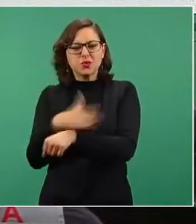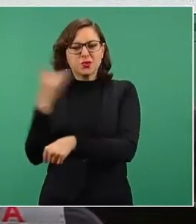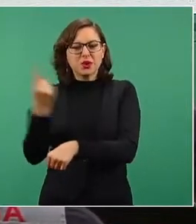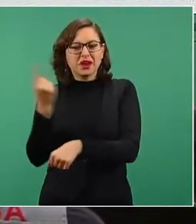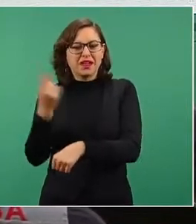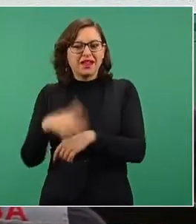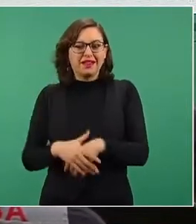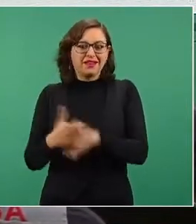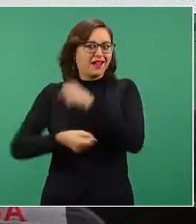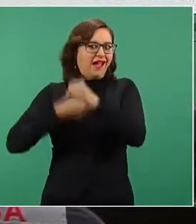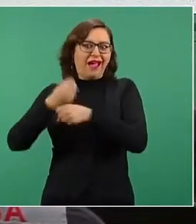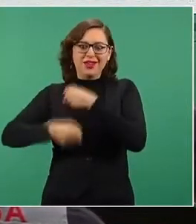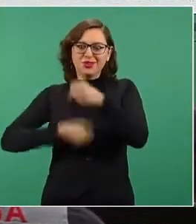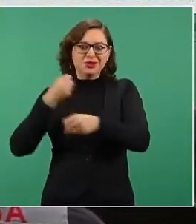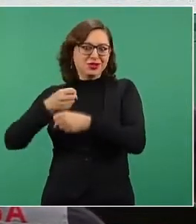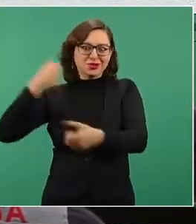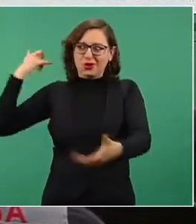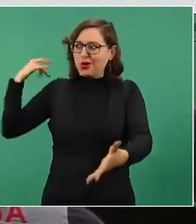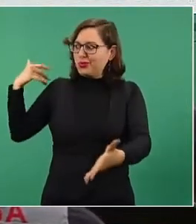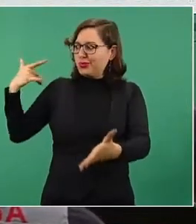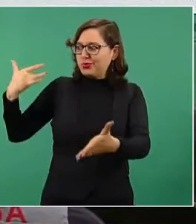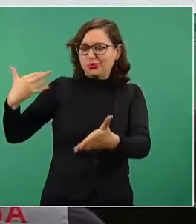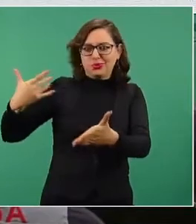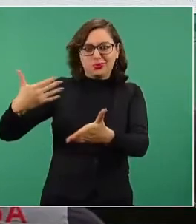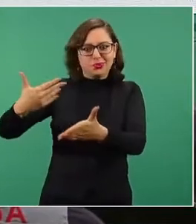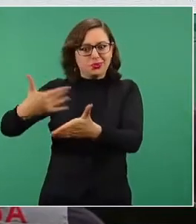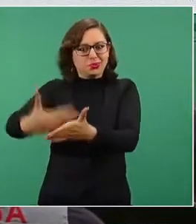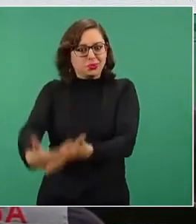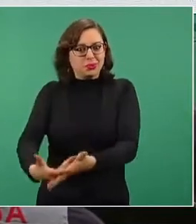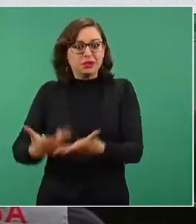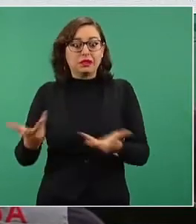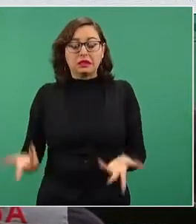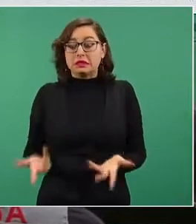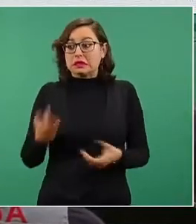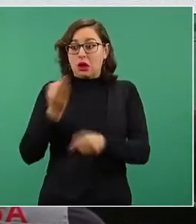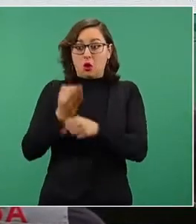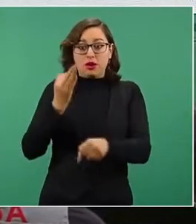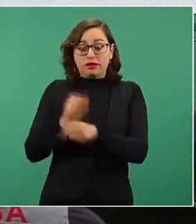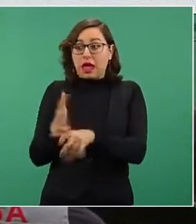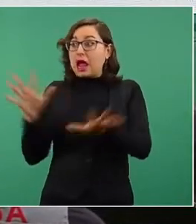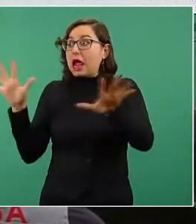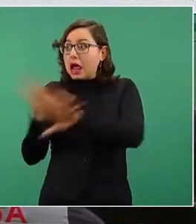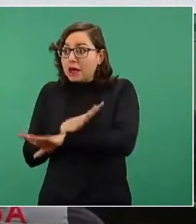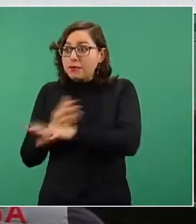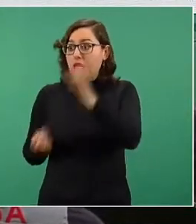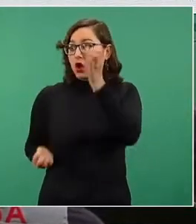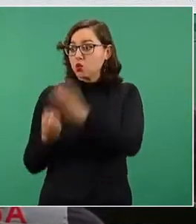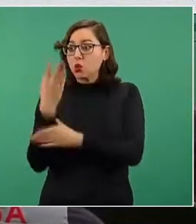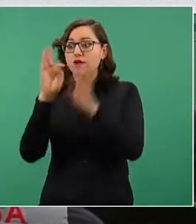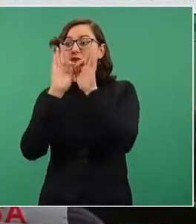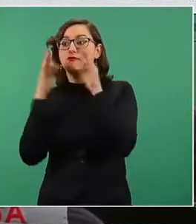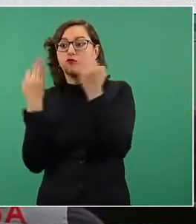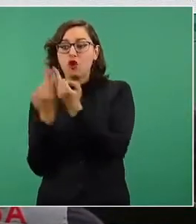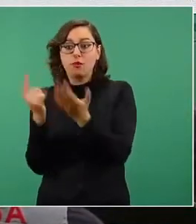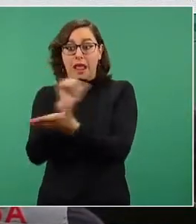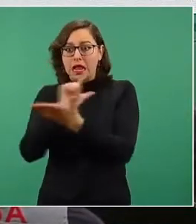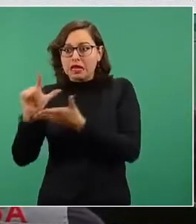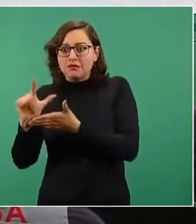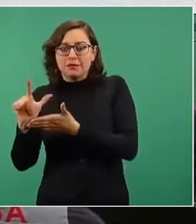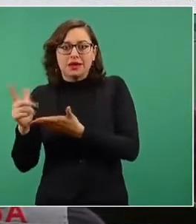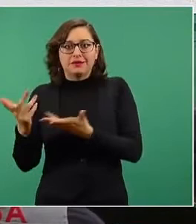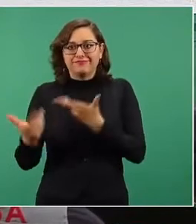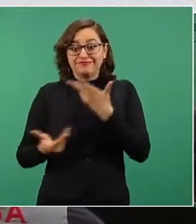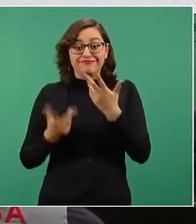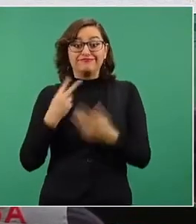dándole vuelta con los pocos recursos que tenemos, porque nos chupan recursos estas empresas para salvar y rescatar a la CFE. Bueno,